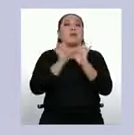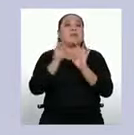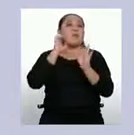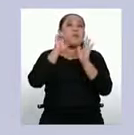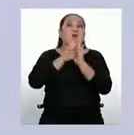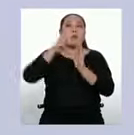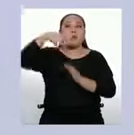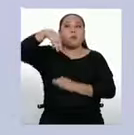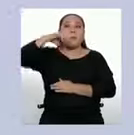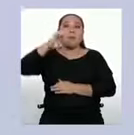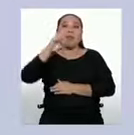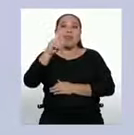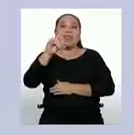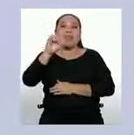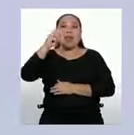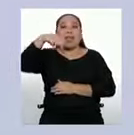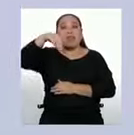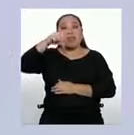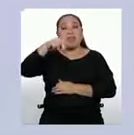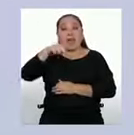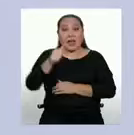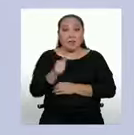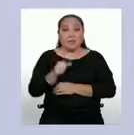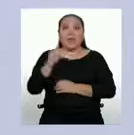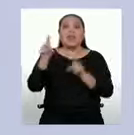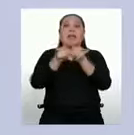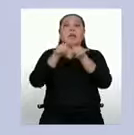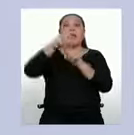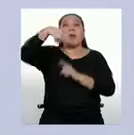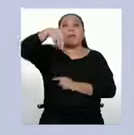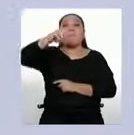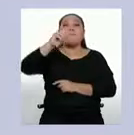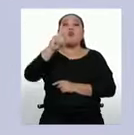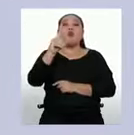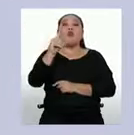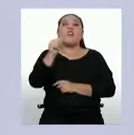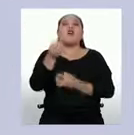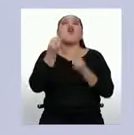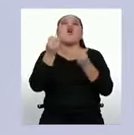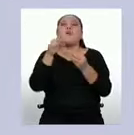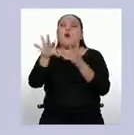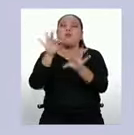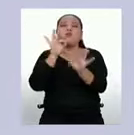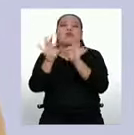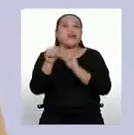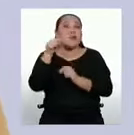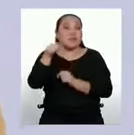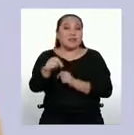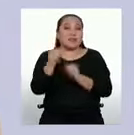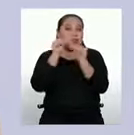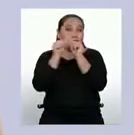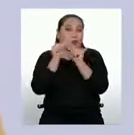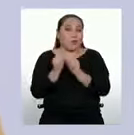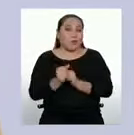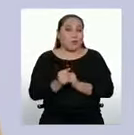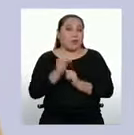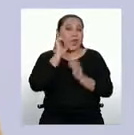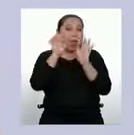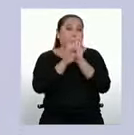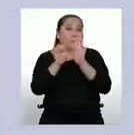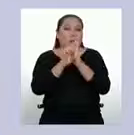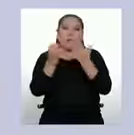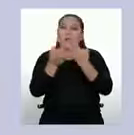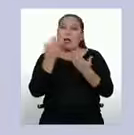y la moda. Además, conoceremos cómo se obtienen dichas medidas con ejemplos sencillos. Recuerda que estos